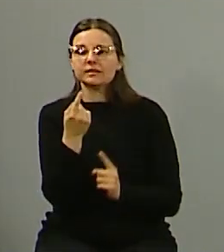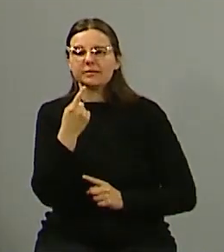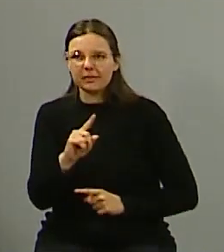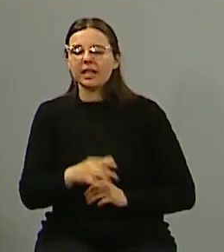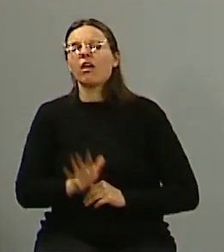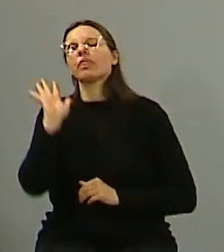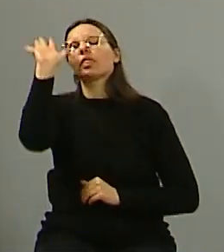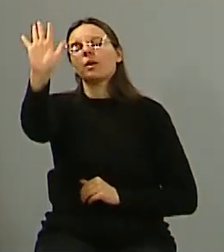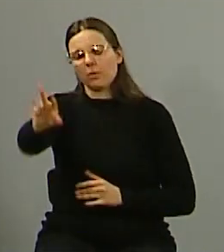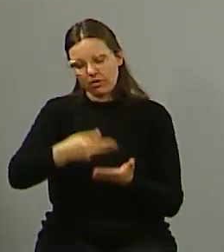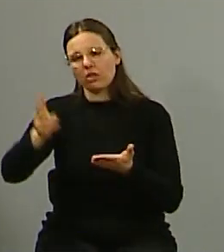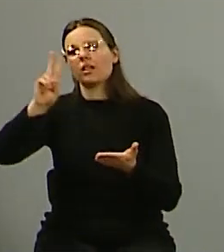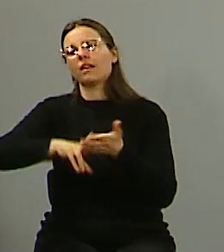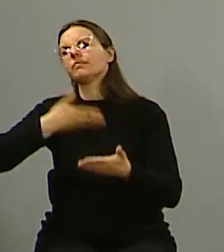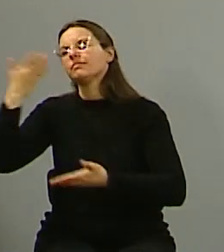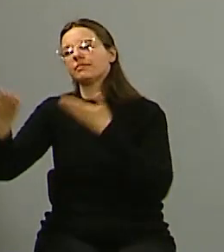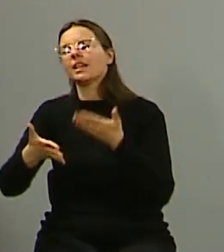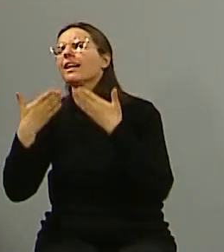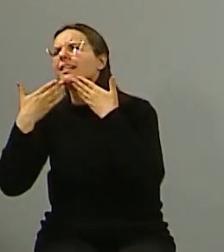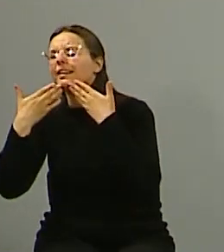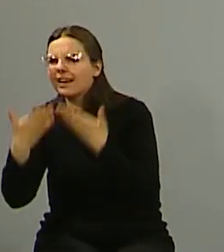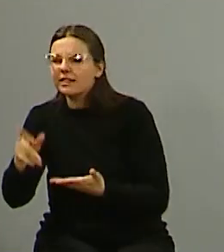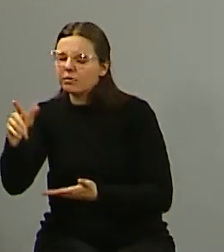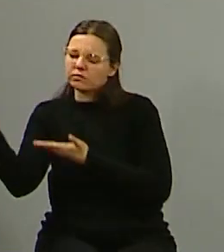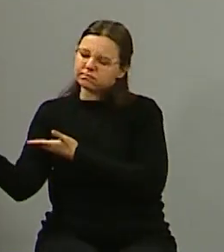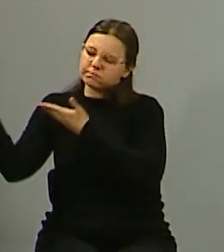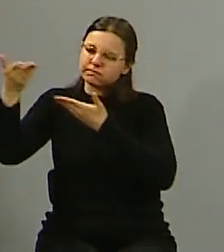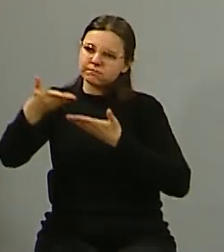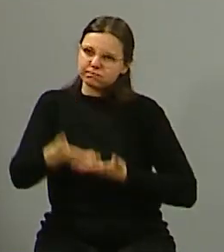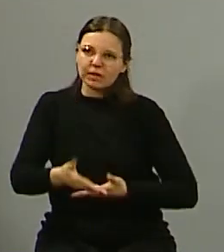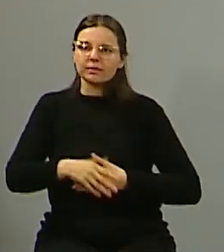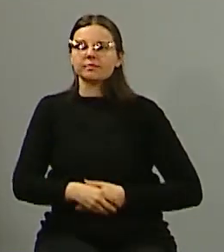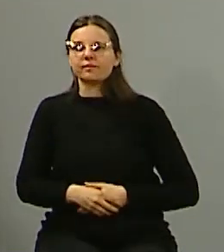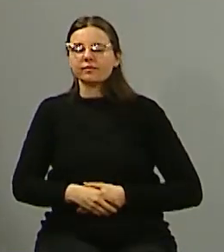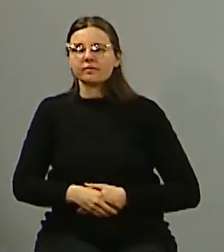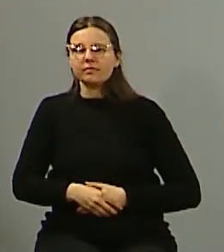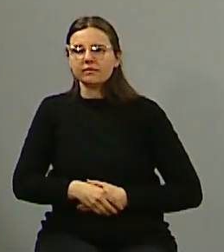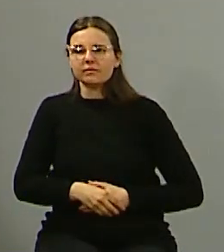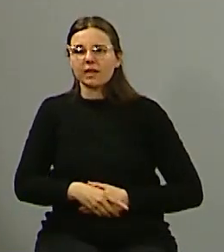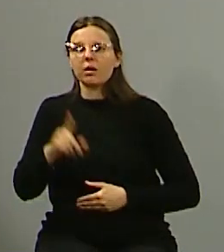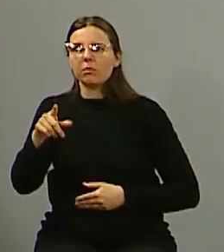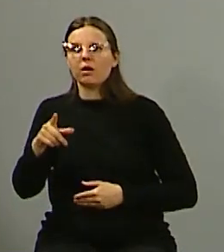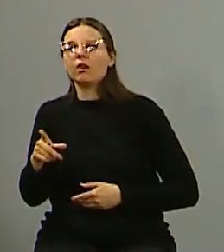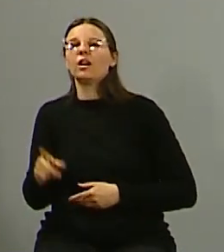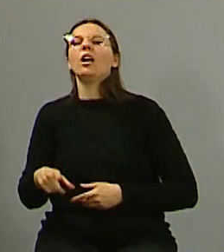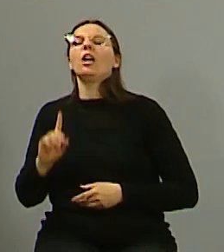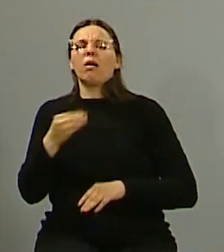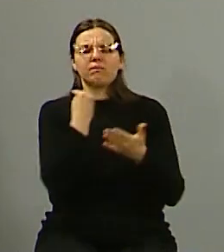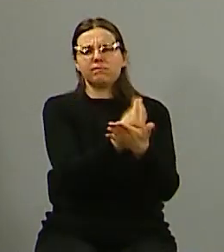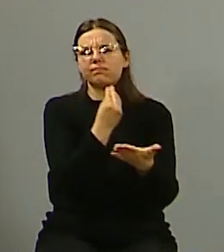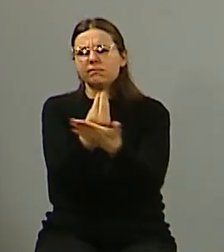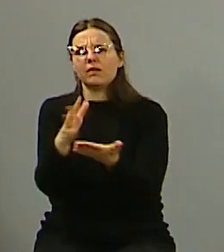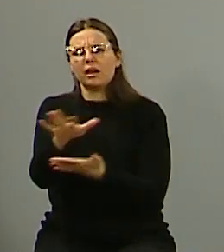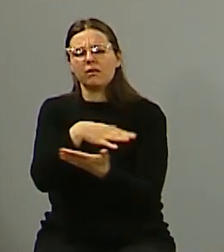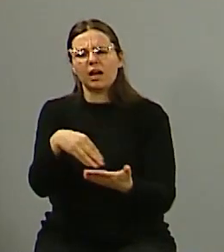charla en el futuro. Diego, nosotros te agradecemos mucho que hayas venido hasta el estudio porque sabemos que estás en el recorrido con muchos otros candidatos y